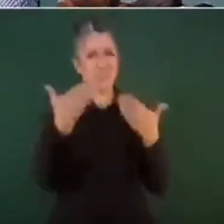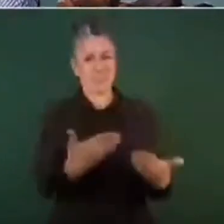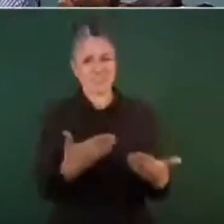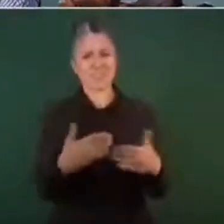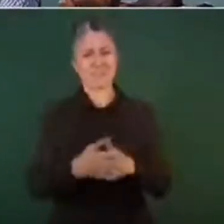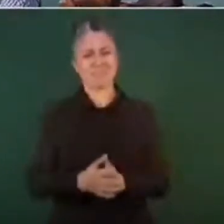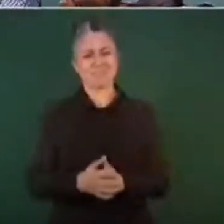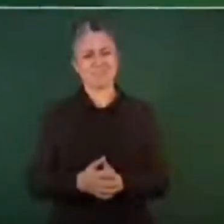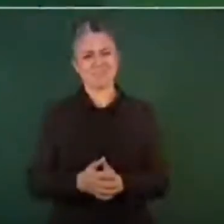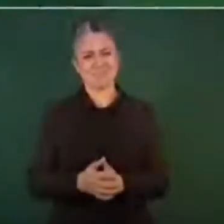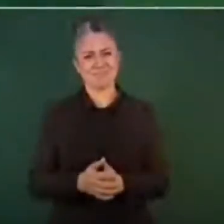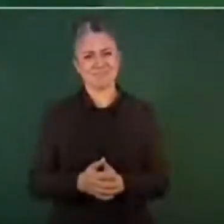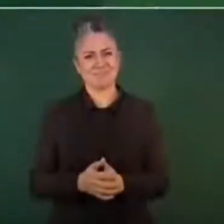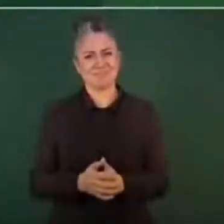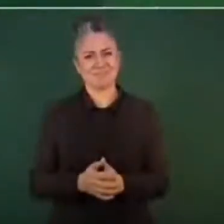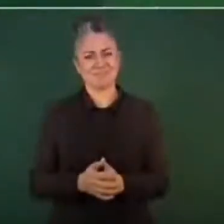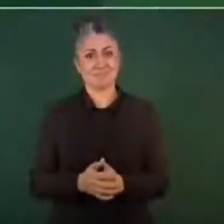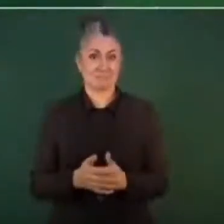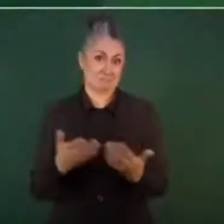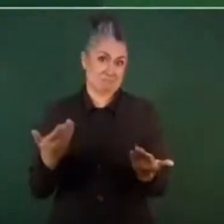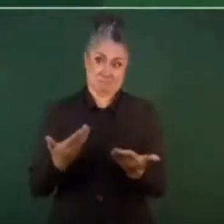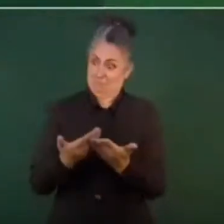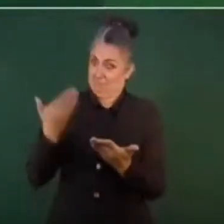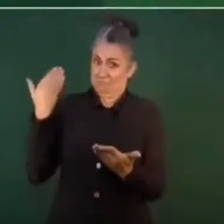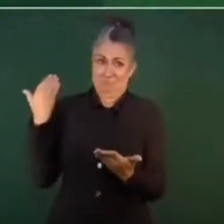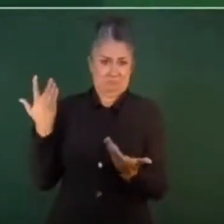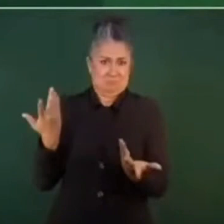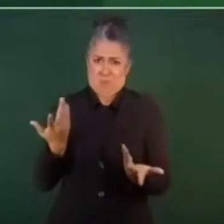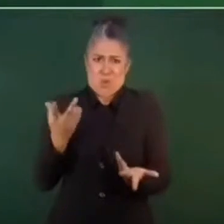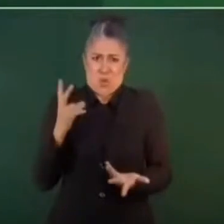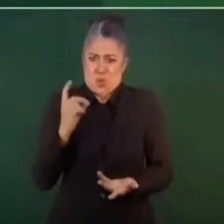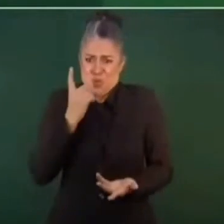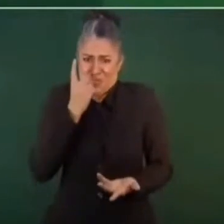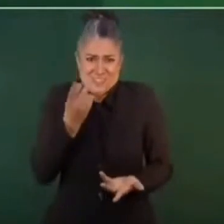y esto antes no se decía